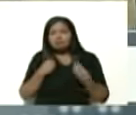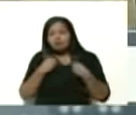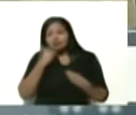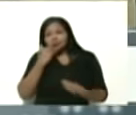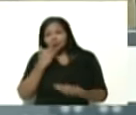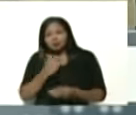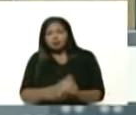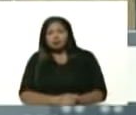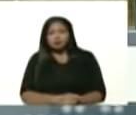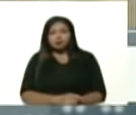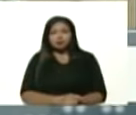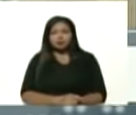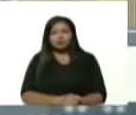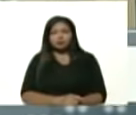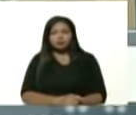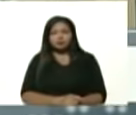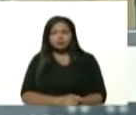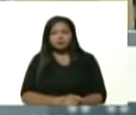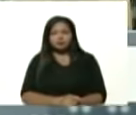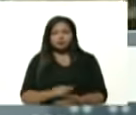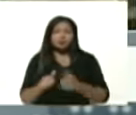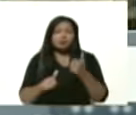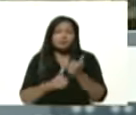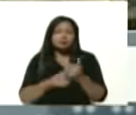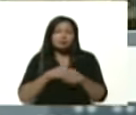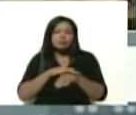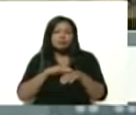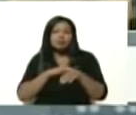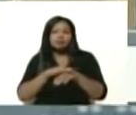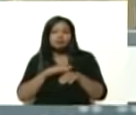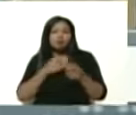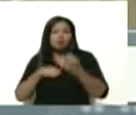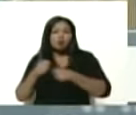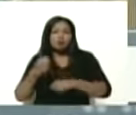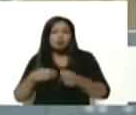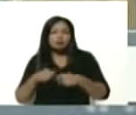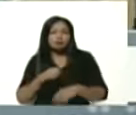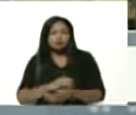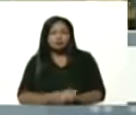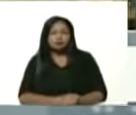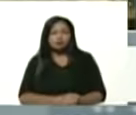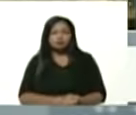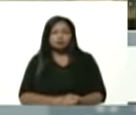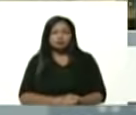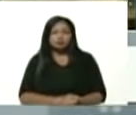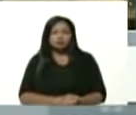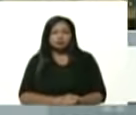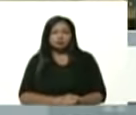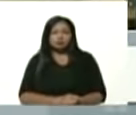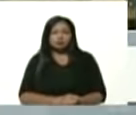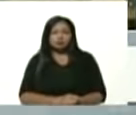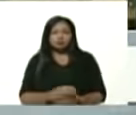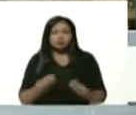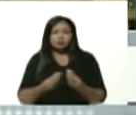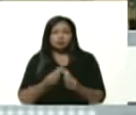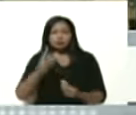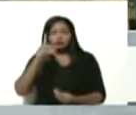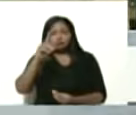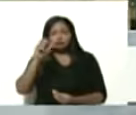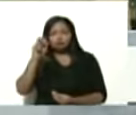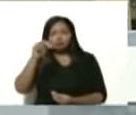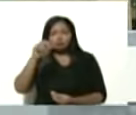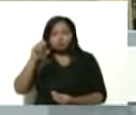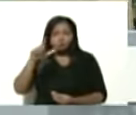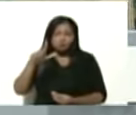Allá está Douglas Hover, viceministro de Comercio. Junto a Daniel José Andrione,